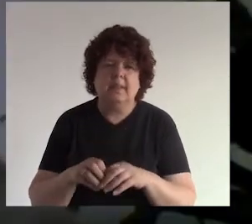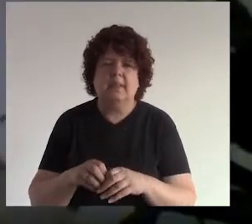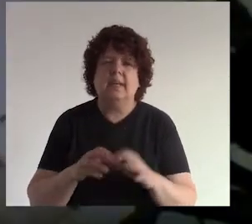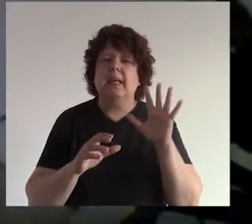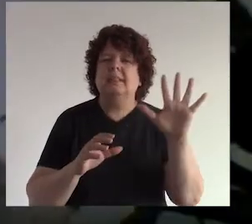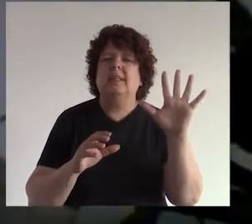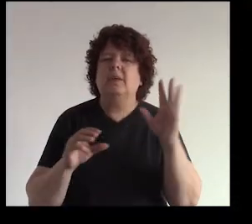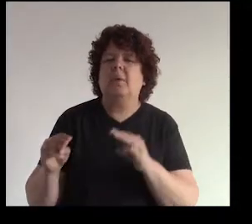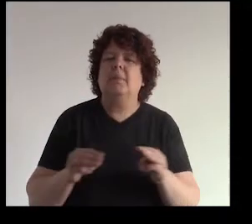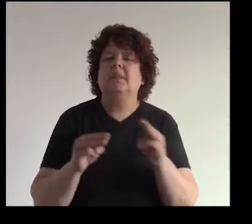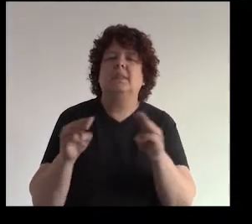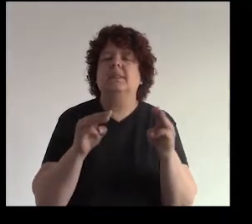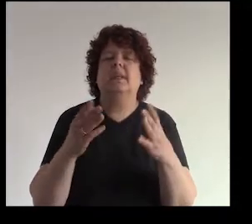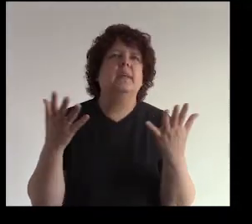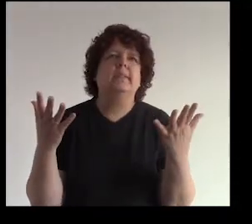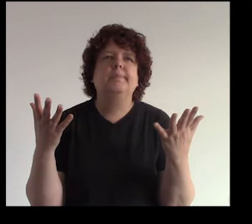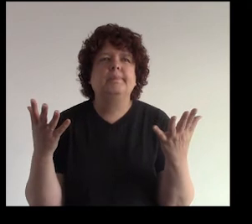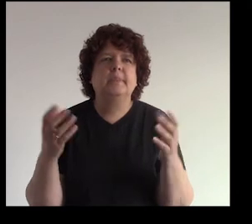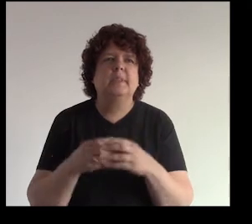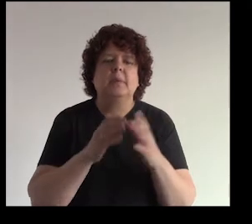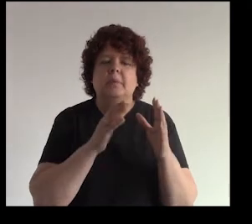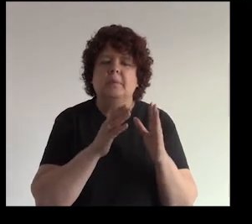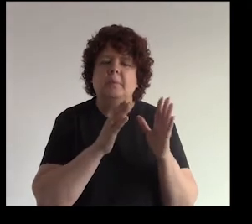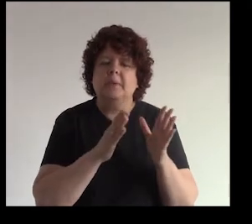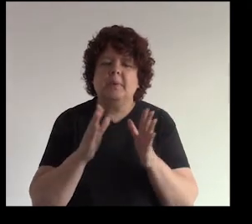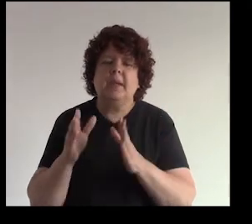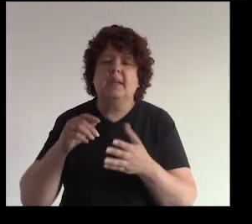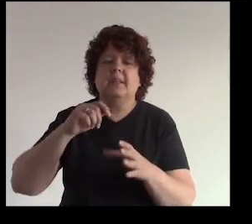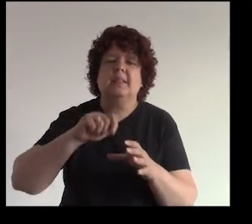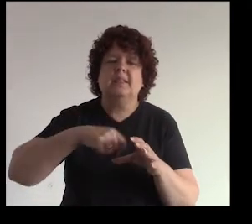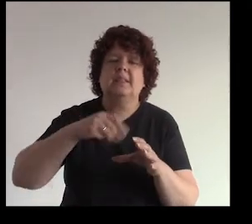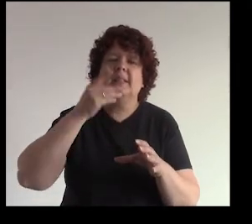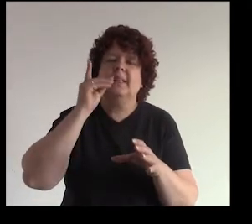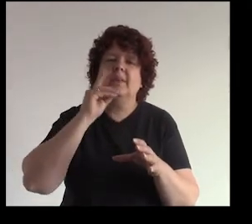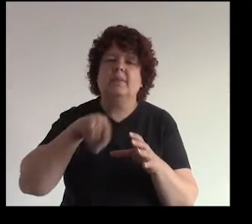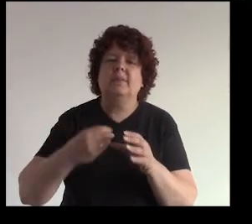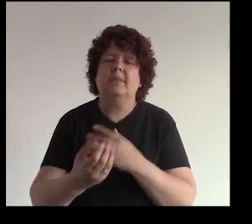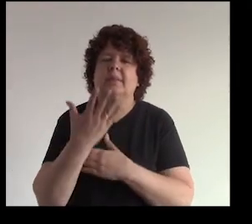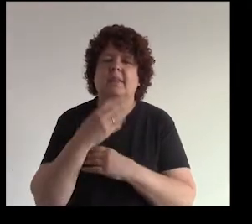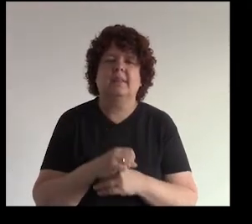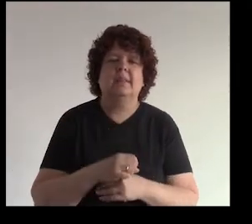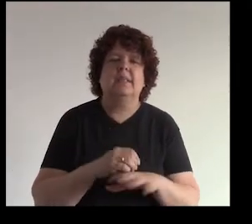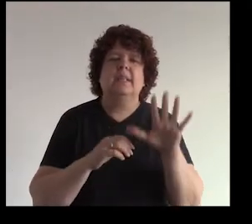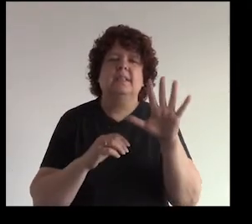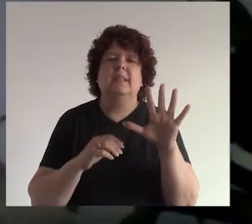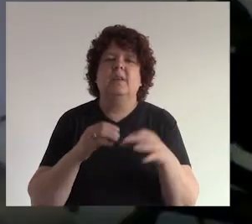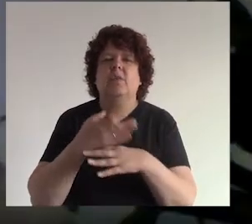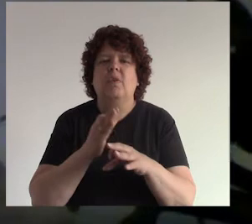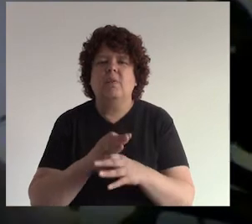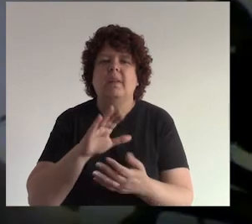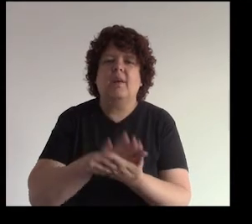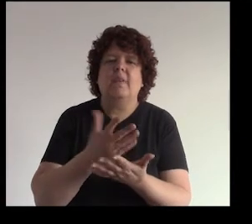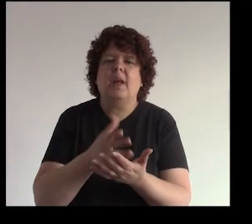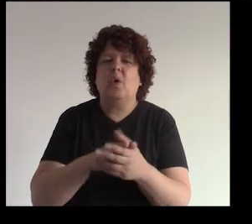cinco maneras de no sé cinco maneras de preparar tu desayuno a la mañana no sé se me ocurre cinco formas de